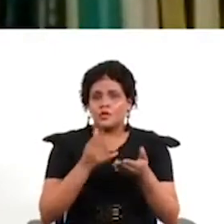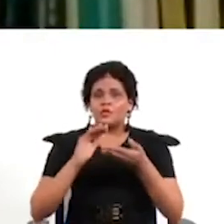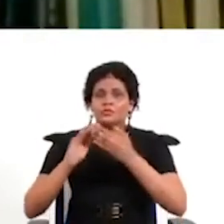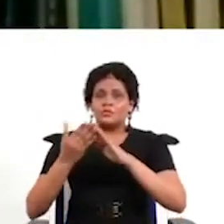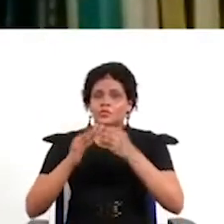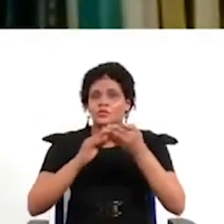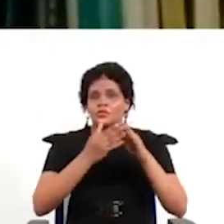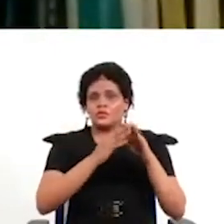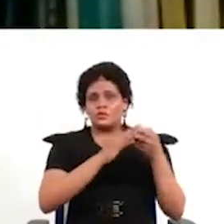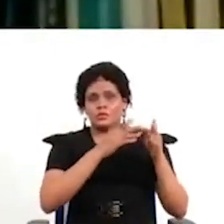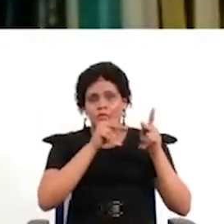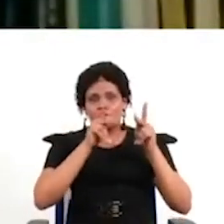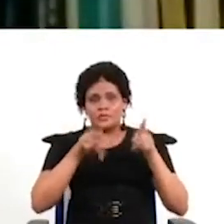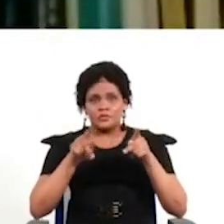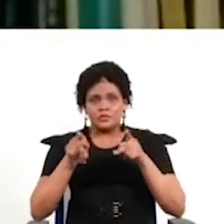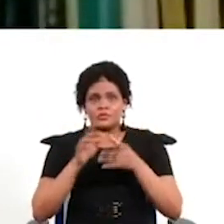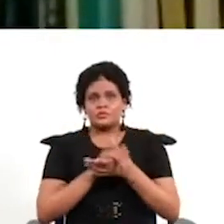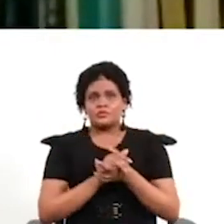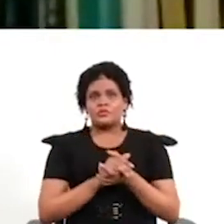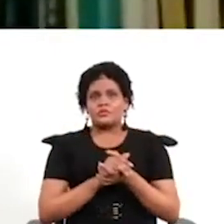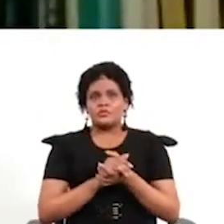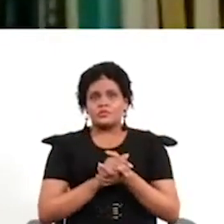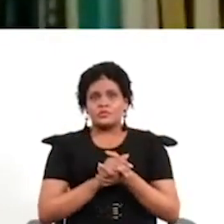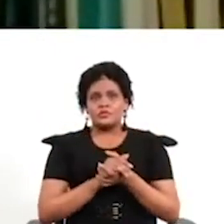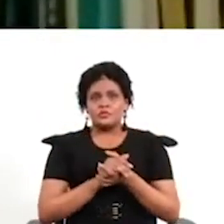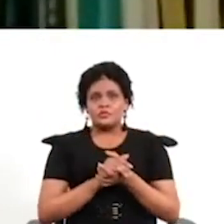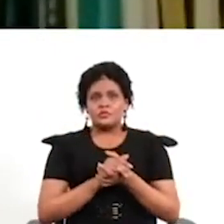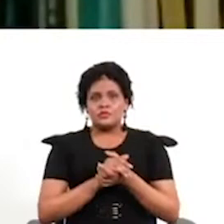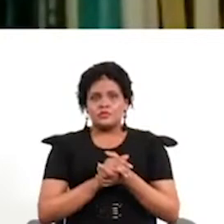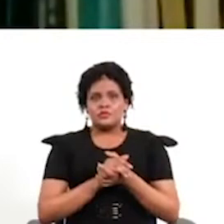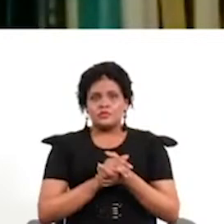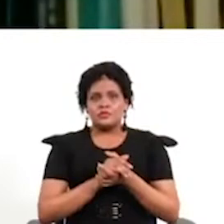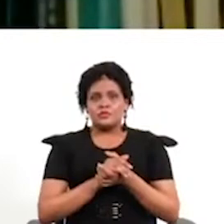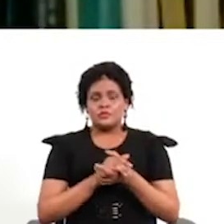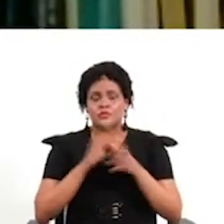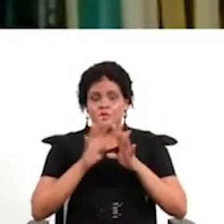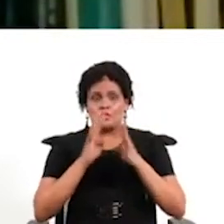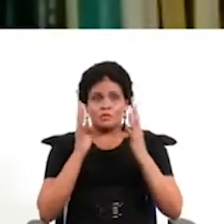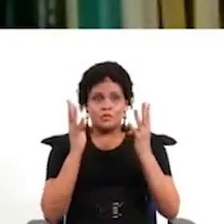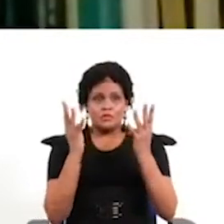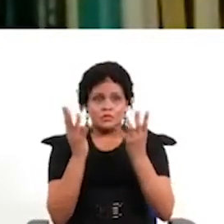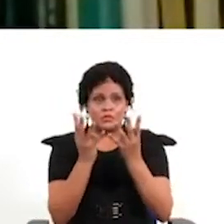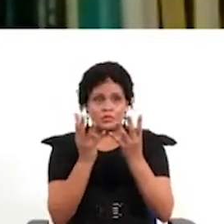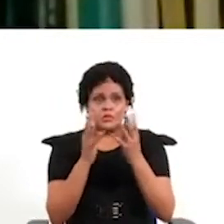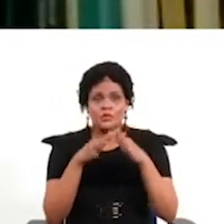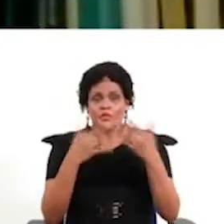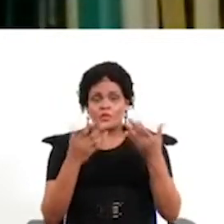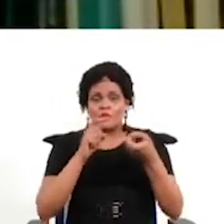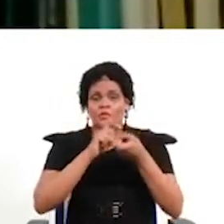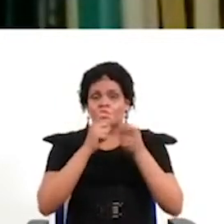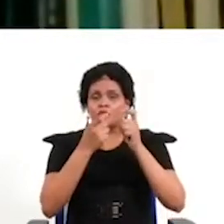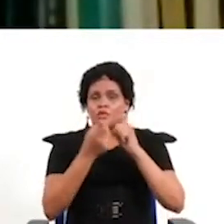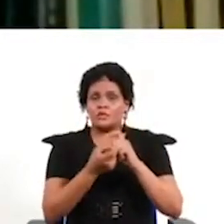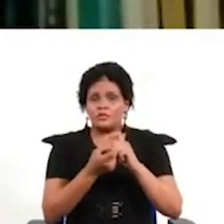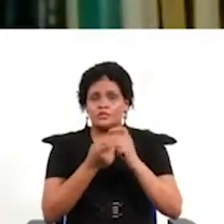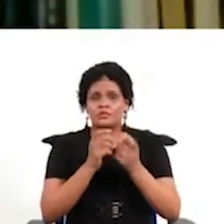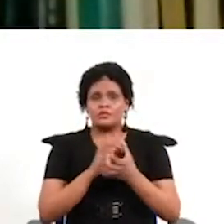también después la segunda es el tipo de asamblea o de procedimiento de reforma que se avale